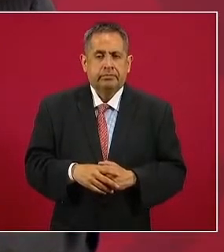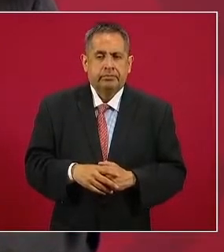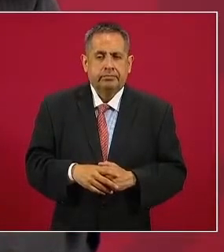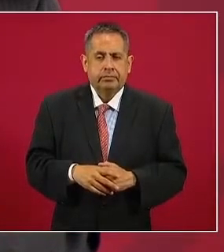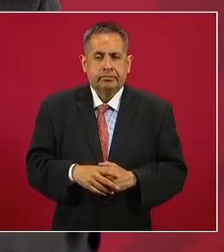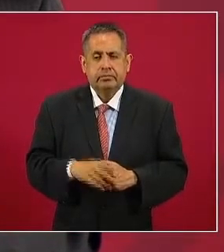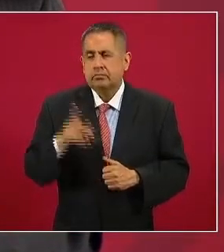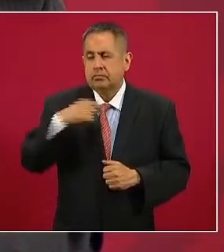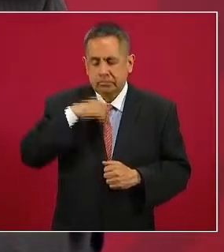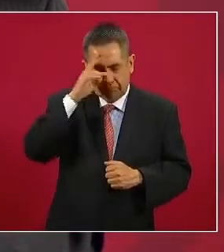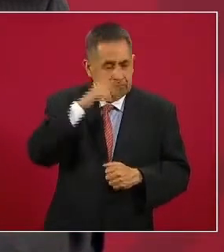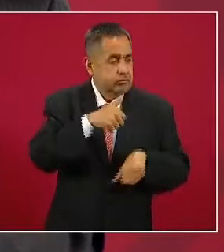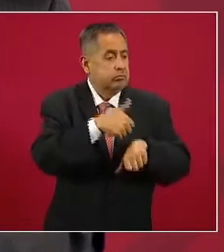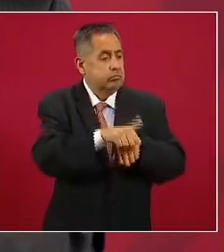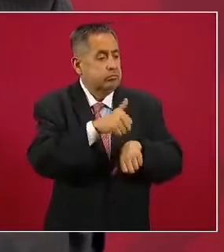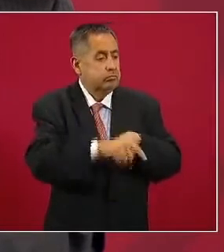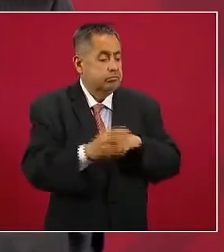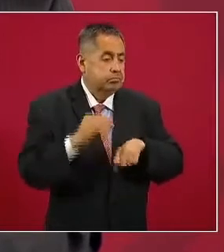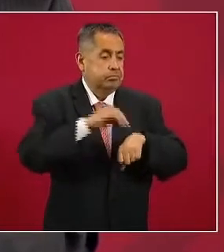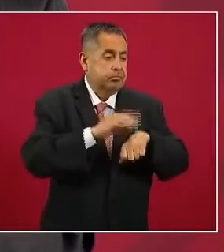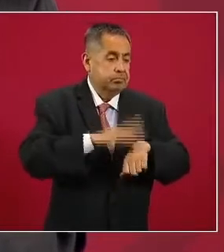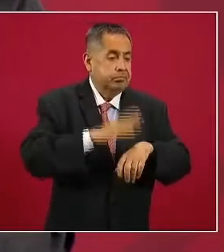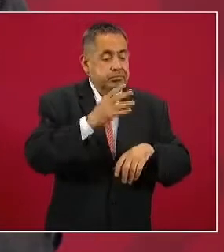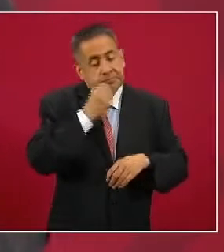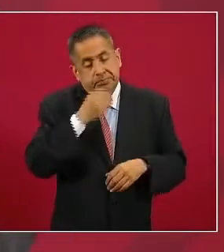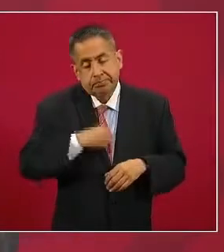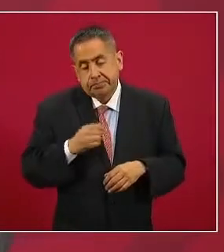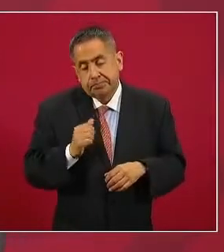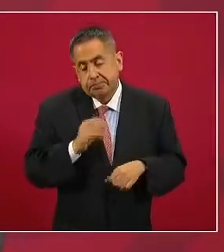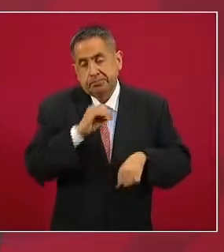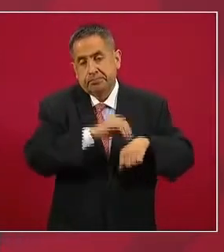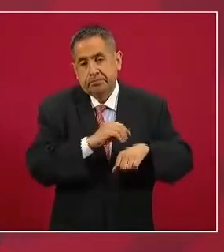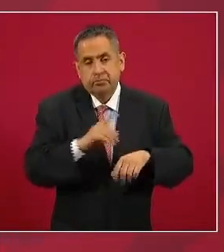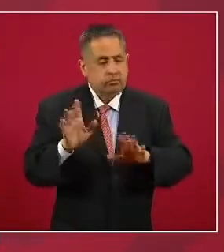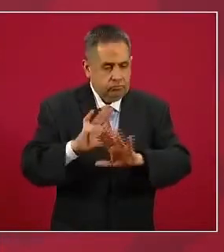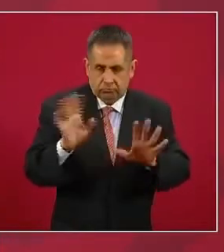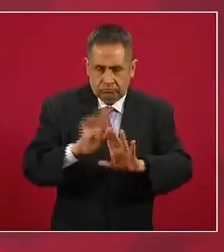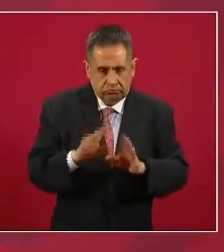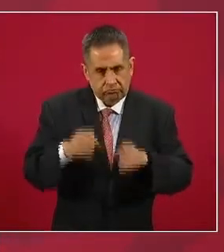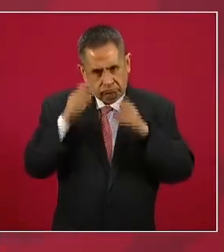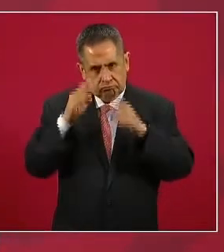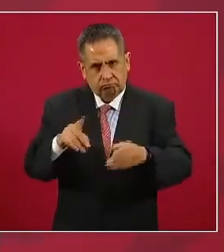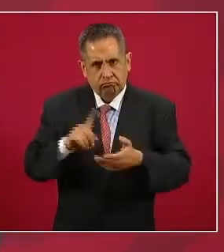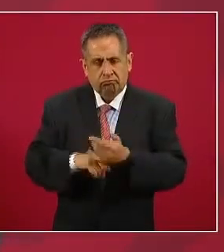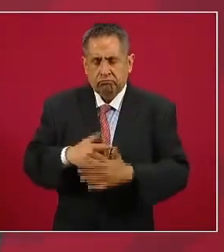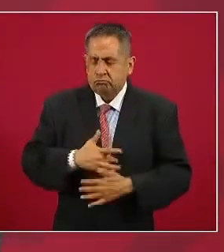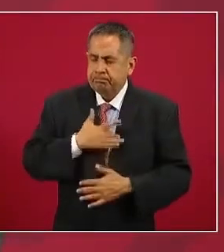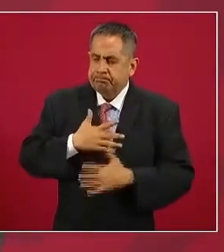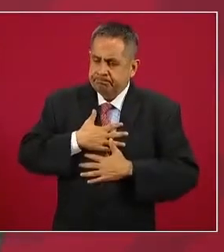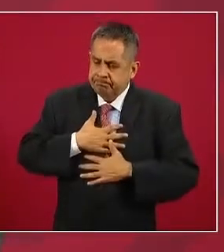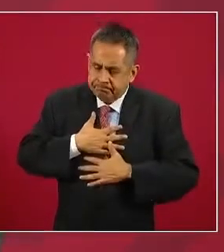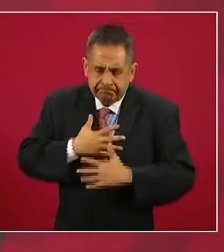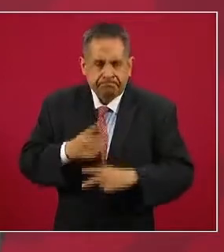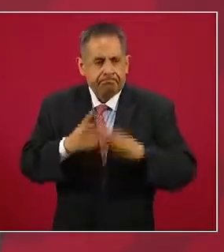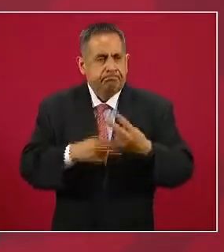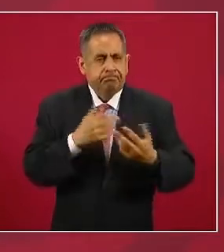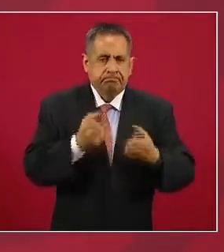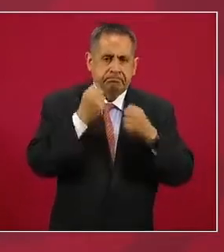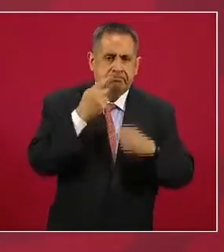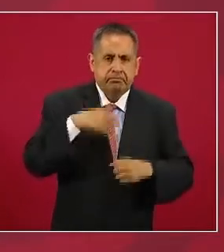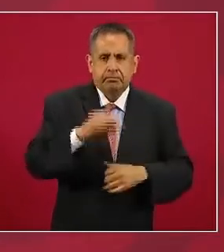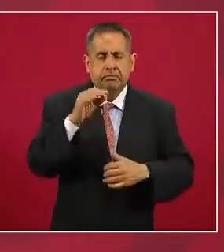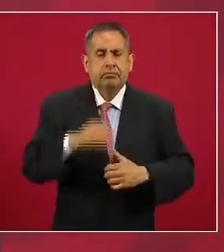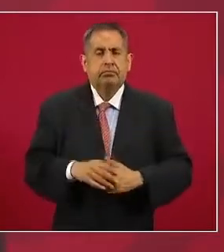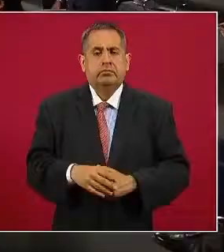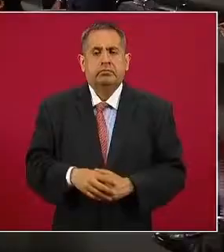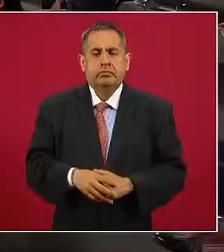una cifra un dato un número no es un asunto cuantitativo es un asunto humano es un asunto humano